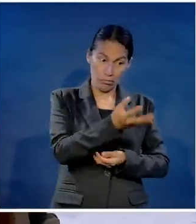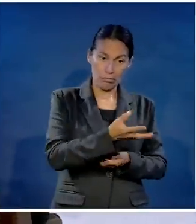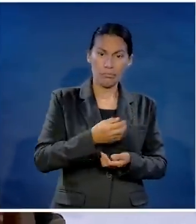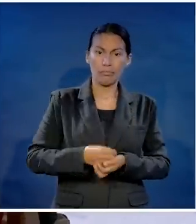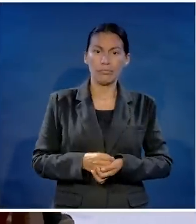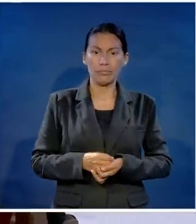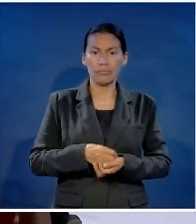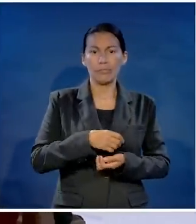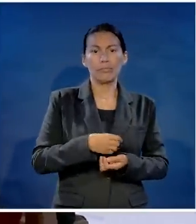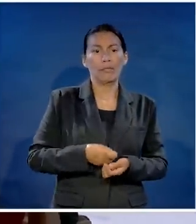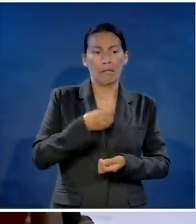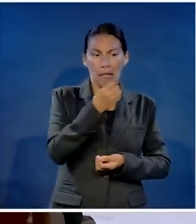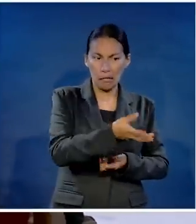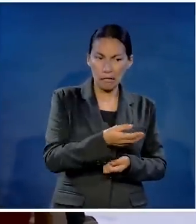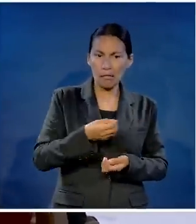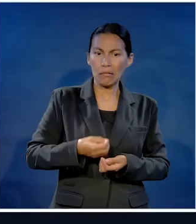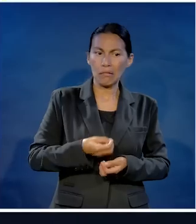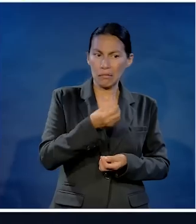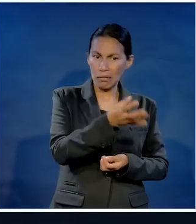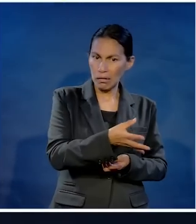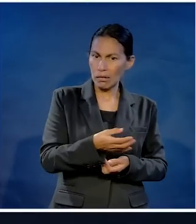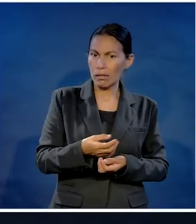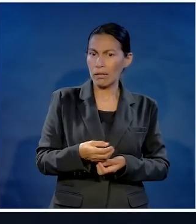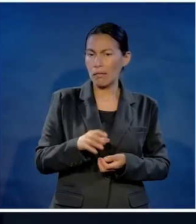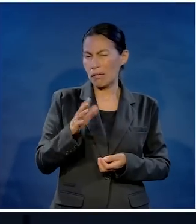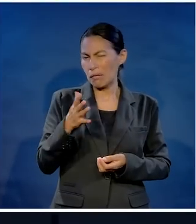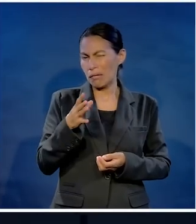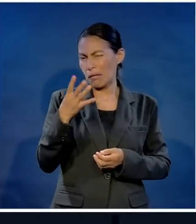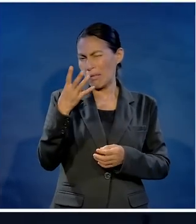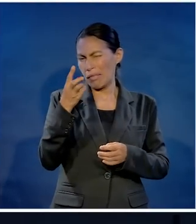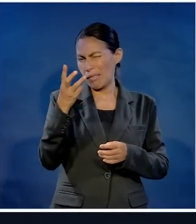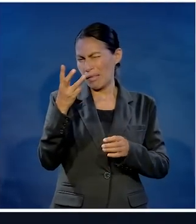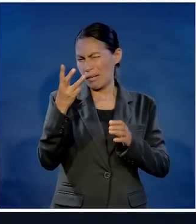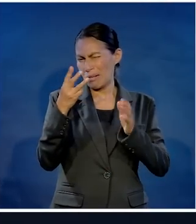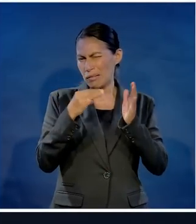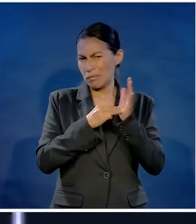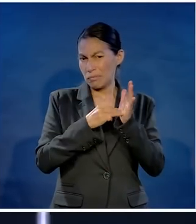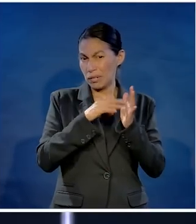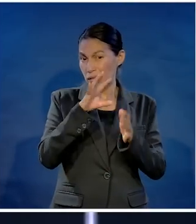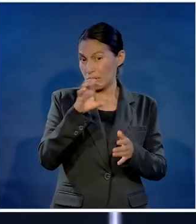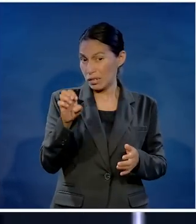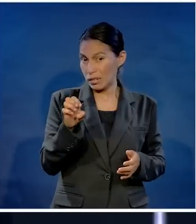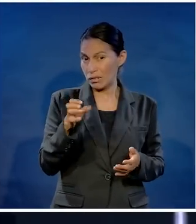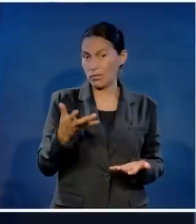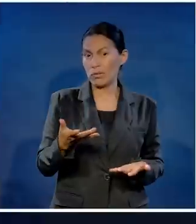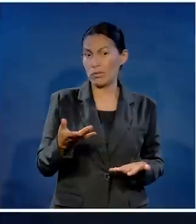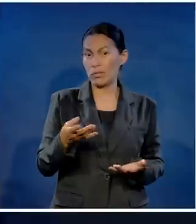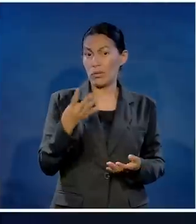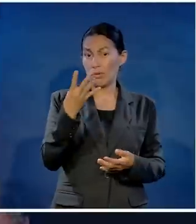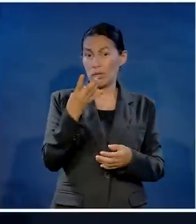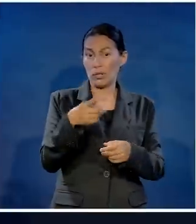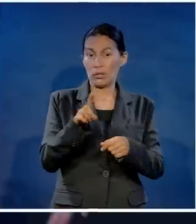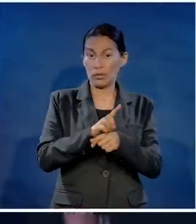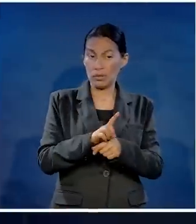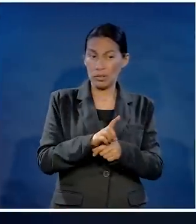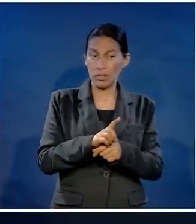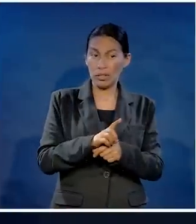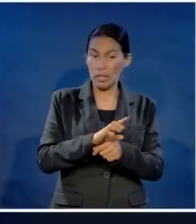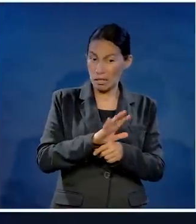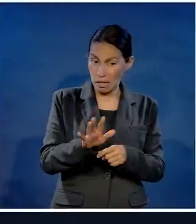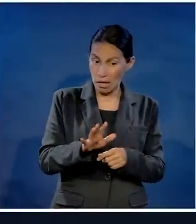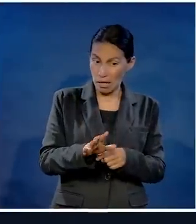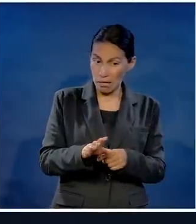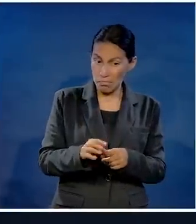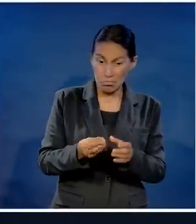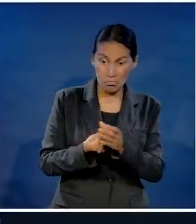Dejé otros 500 pesos. Y así, 500 pesos tras 500 pesos. Cuando ya van como 3,500. Le digo, oiga, pero ya